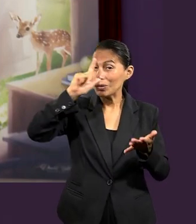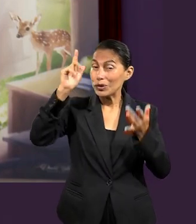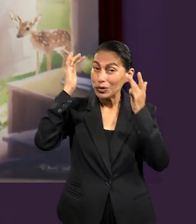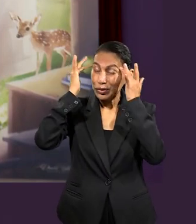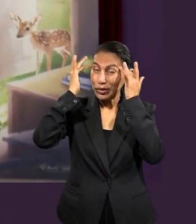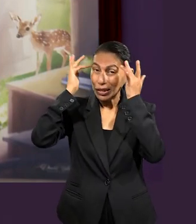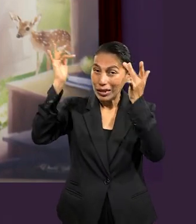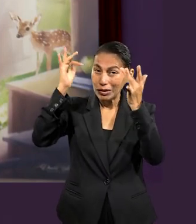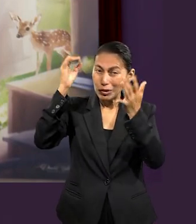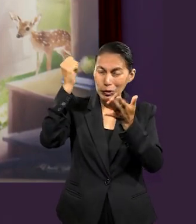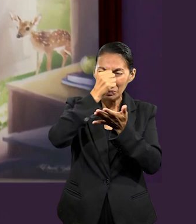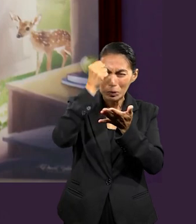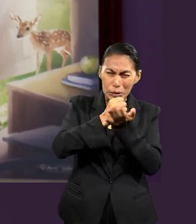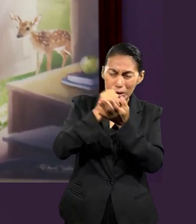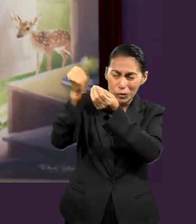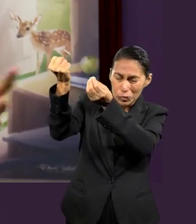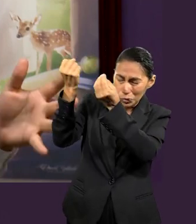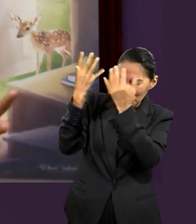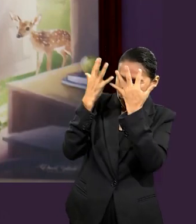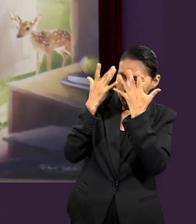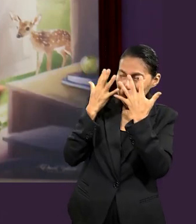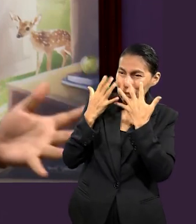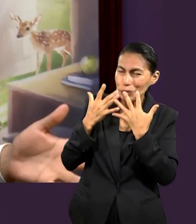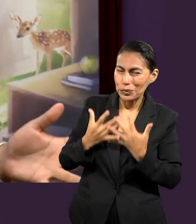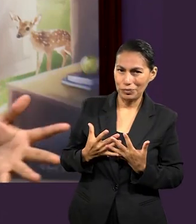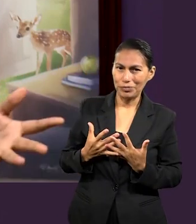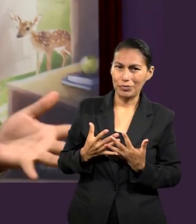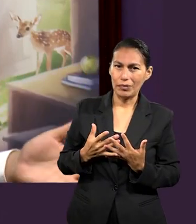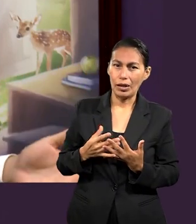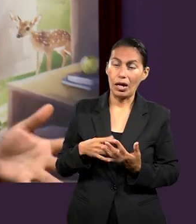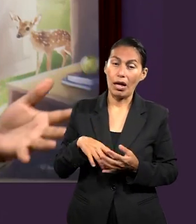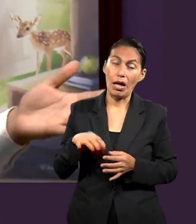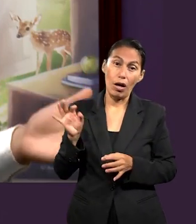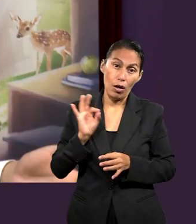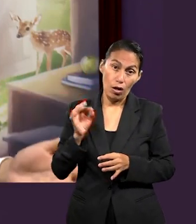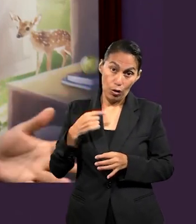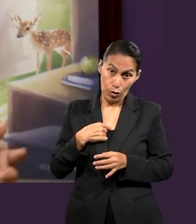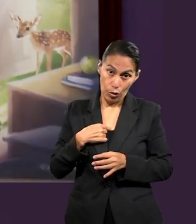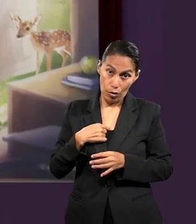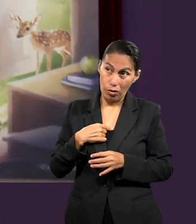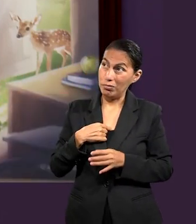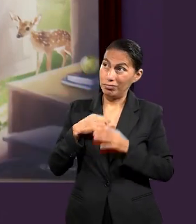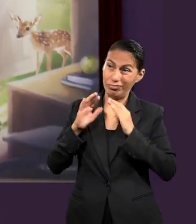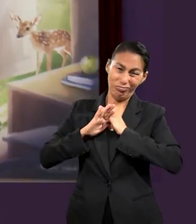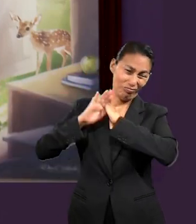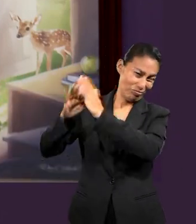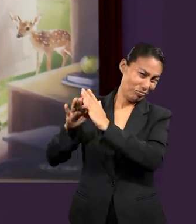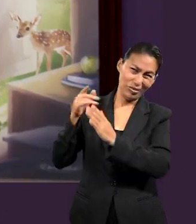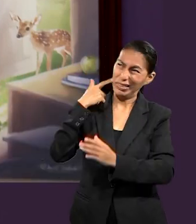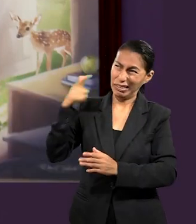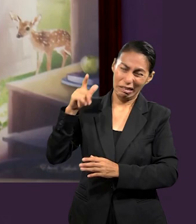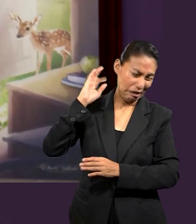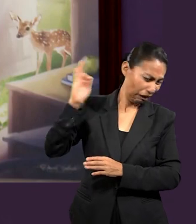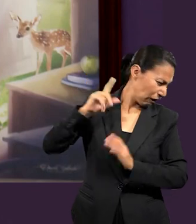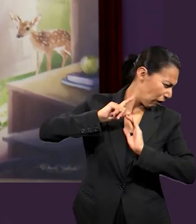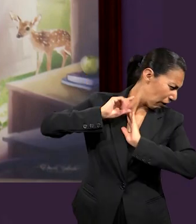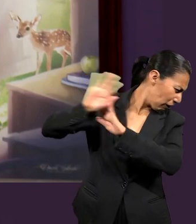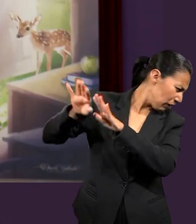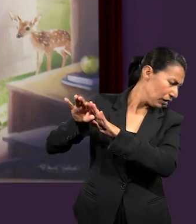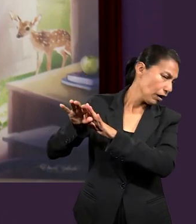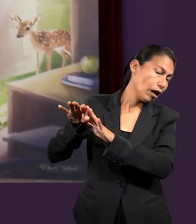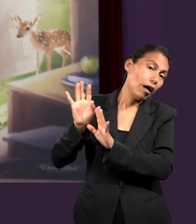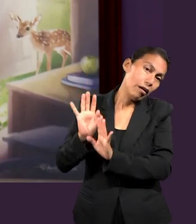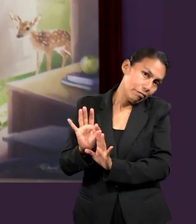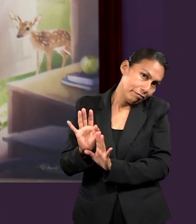que nosotros dejemos de creer o que digamos, ¿sabes qué? Yo creo que esto no va a suceder, no se va a llevar a cabo. Pero dice Pablo, recuerden que el Espíritu Santo